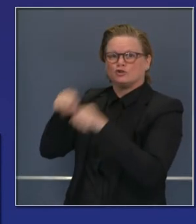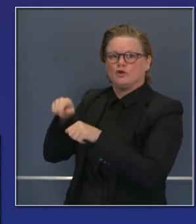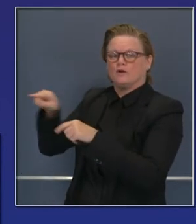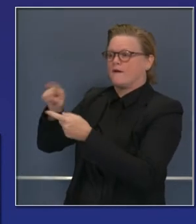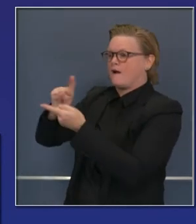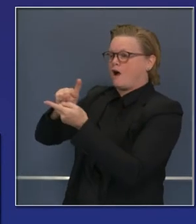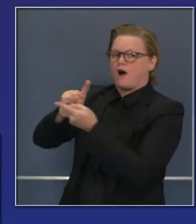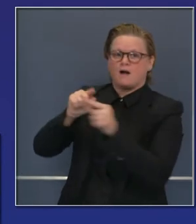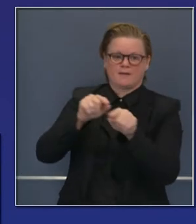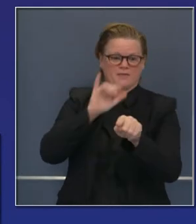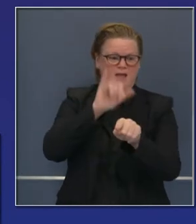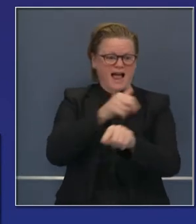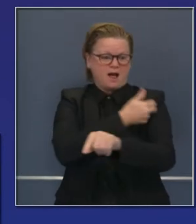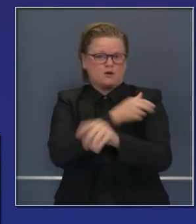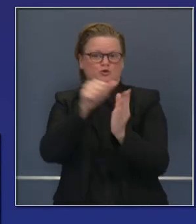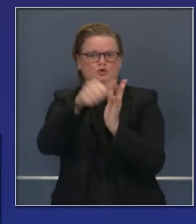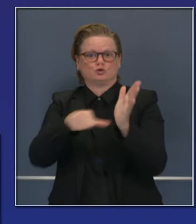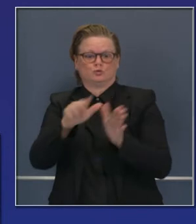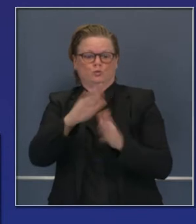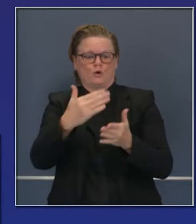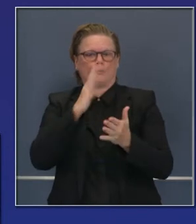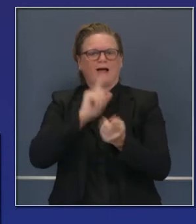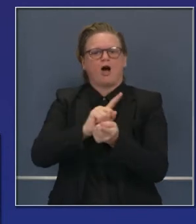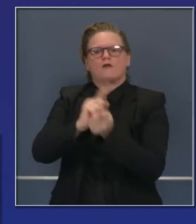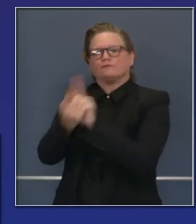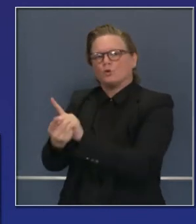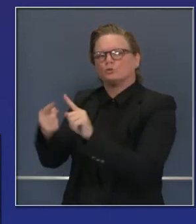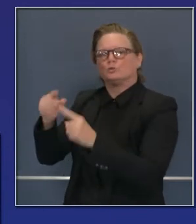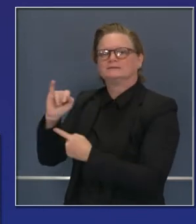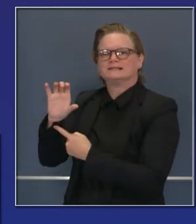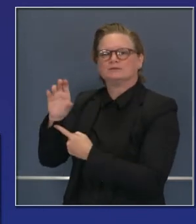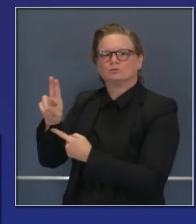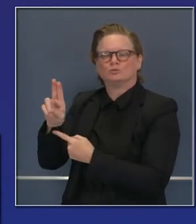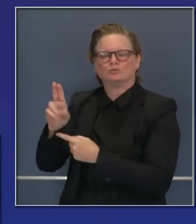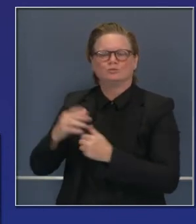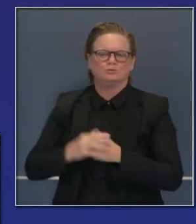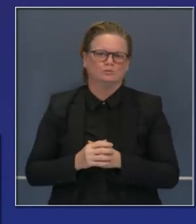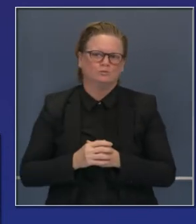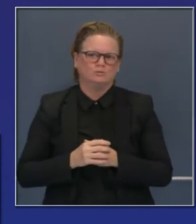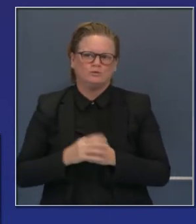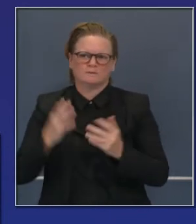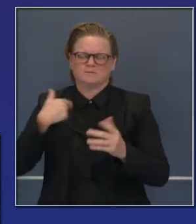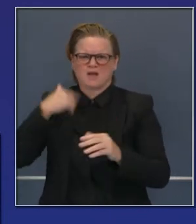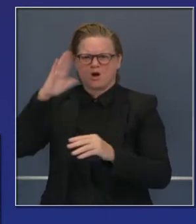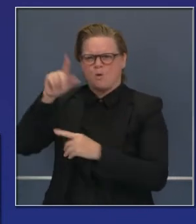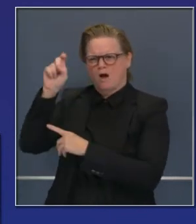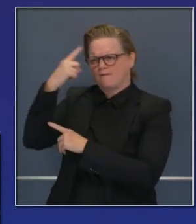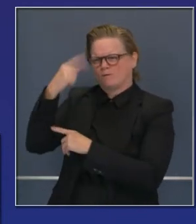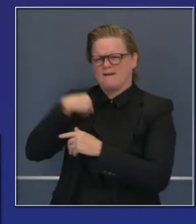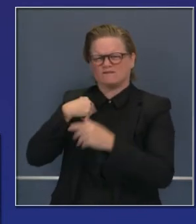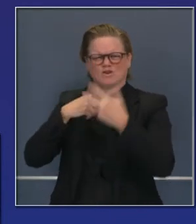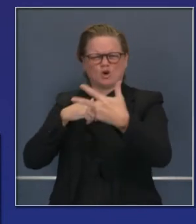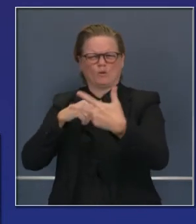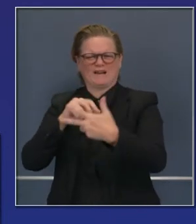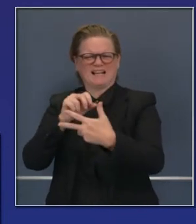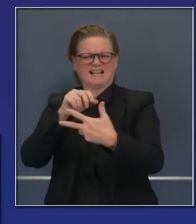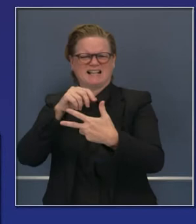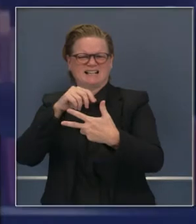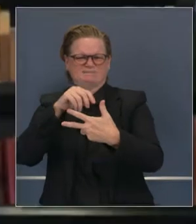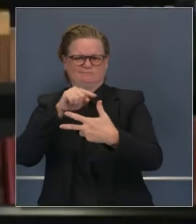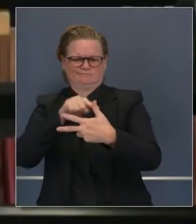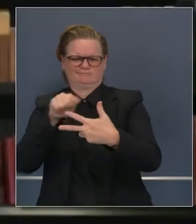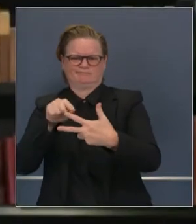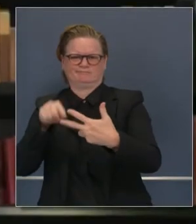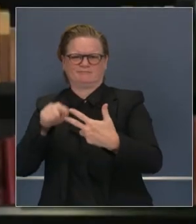casos de hoy se convierten en casos de hospitalización, 12% en dos semanas y luego 30,